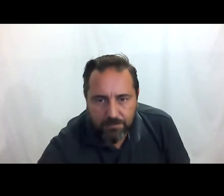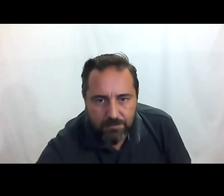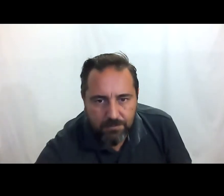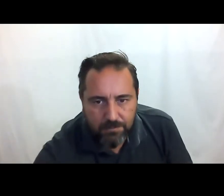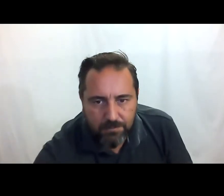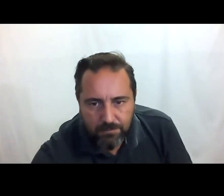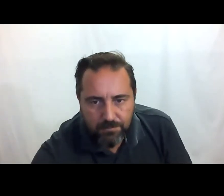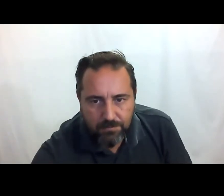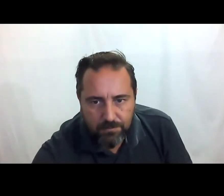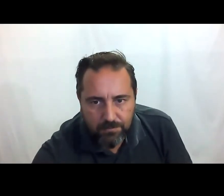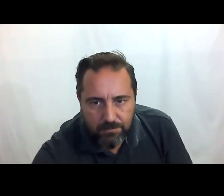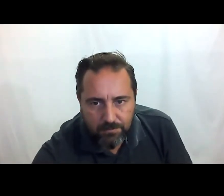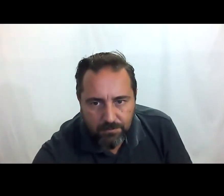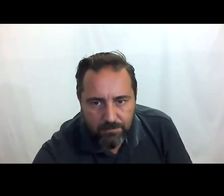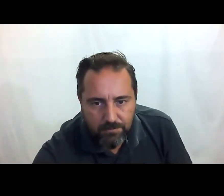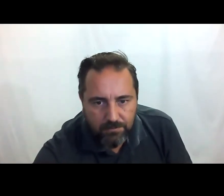Gracias.